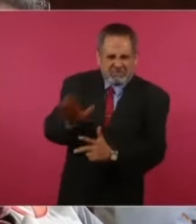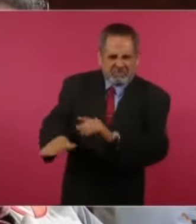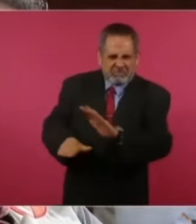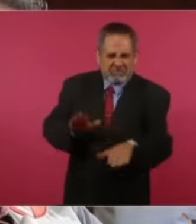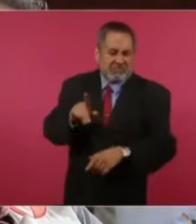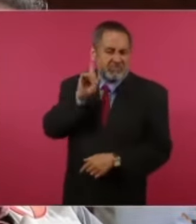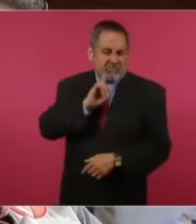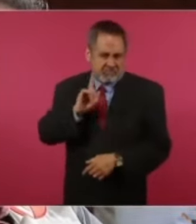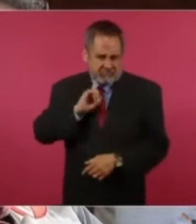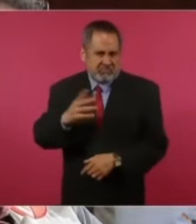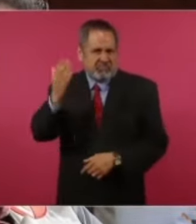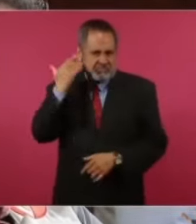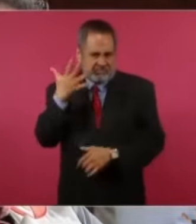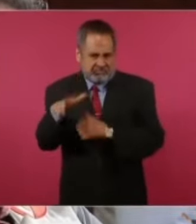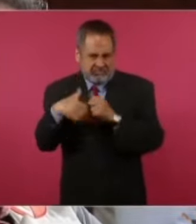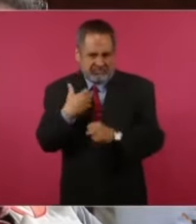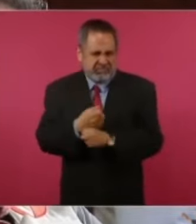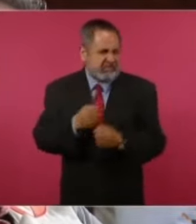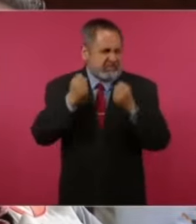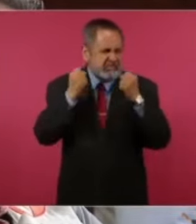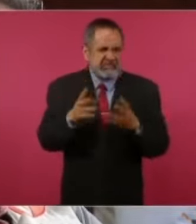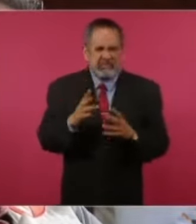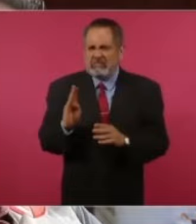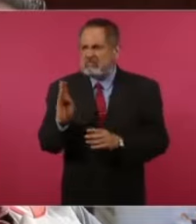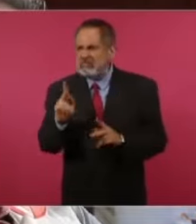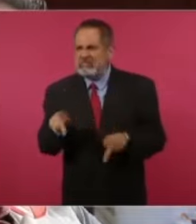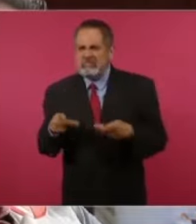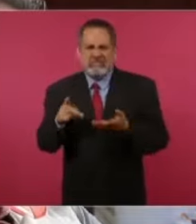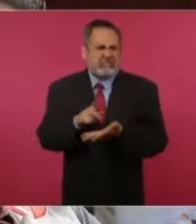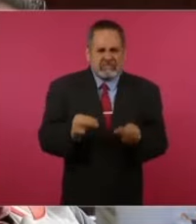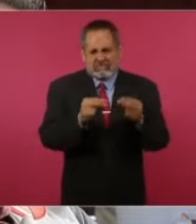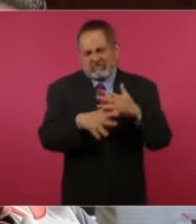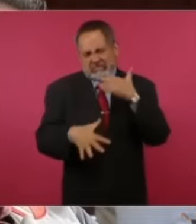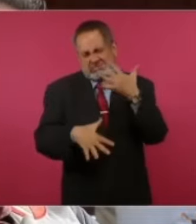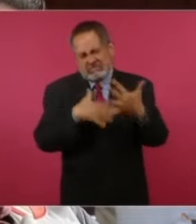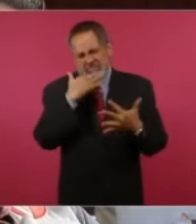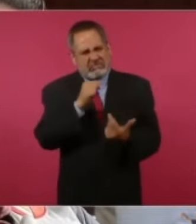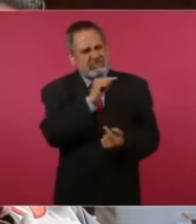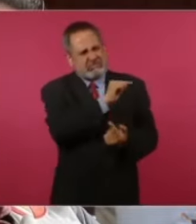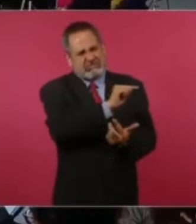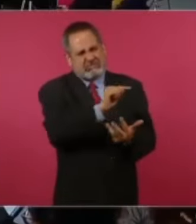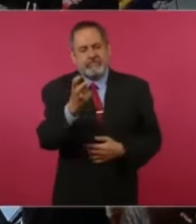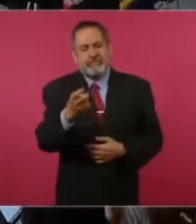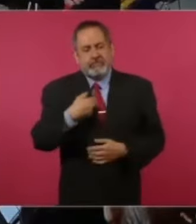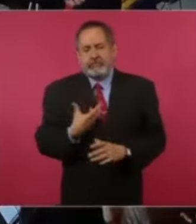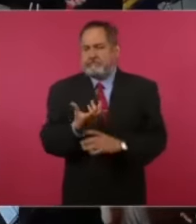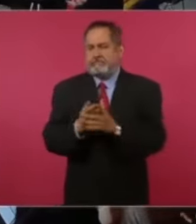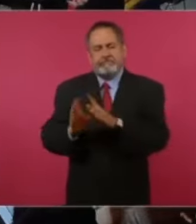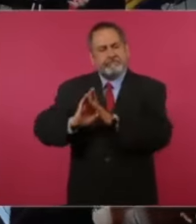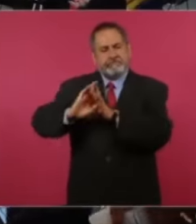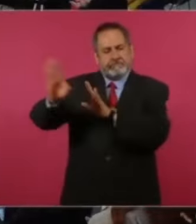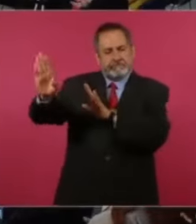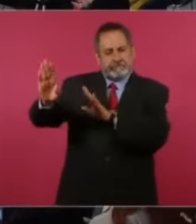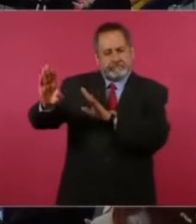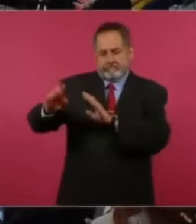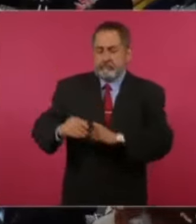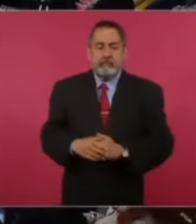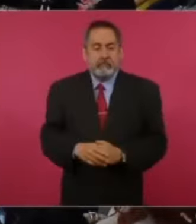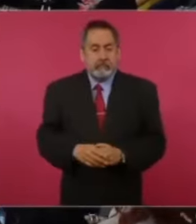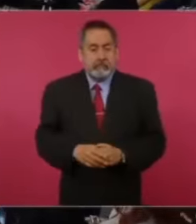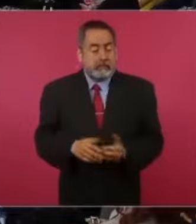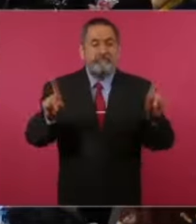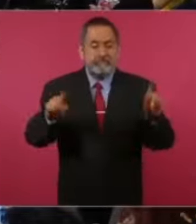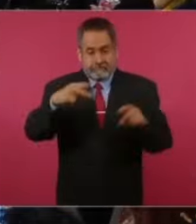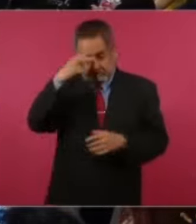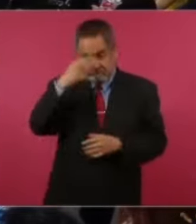que trabaje. Y, como dijeron, existen varios tipos de trabajo. El uno como conejillo de India, el otro siendo esclavo prácticamente, porque, pues,